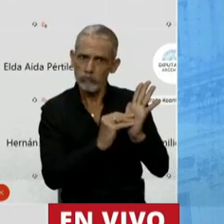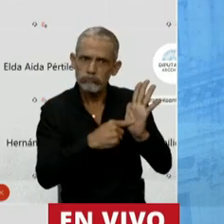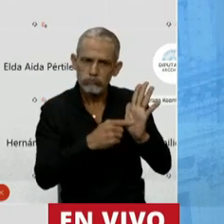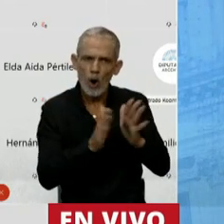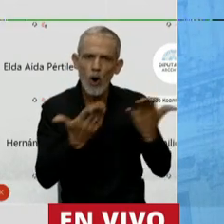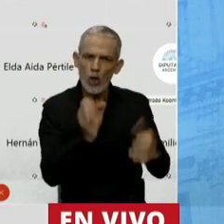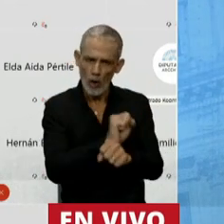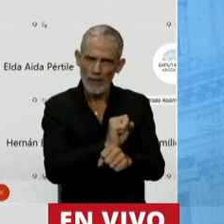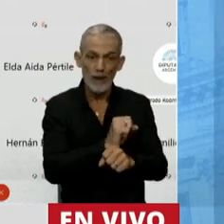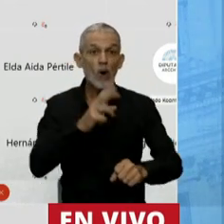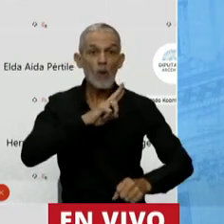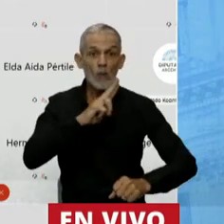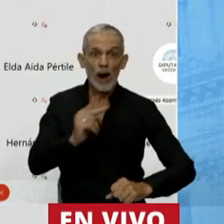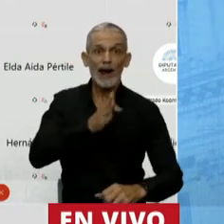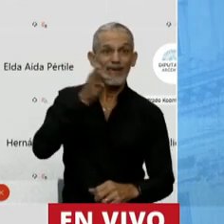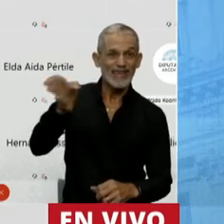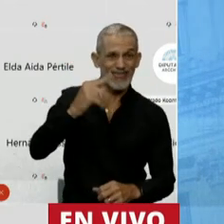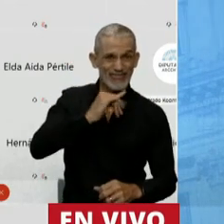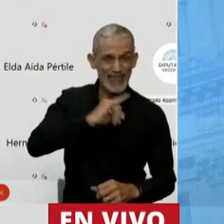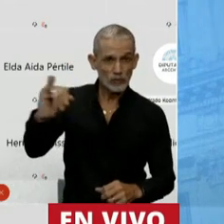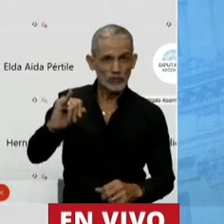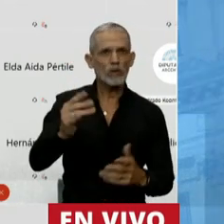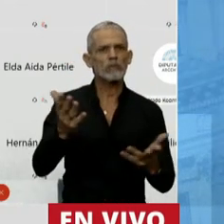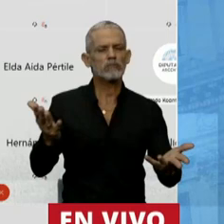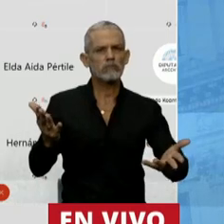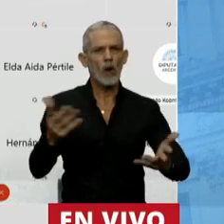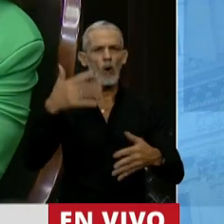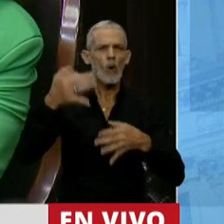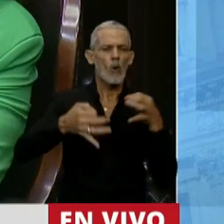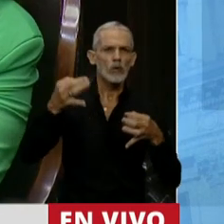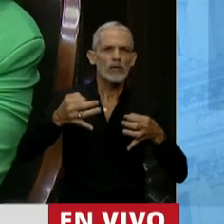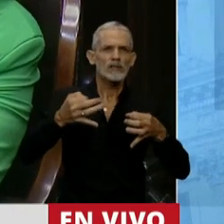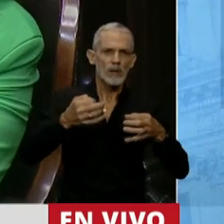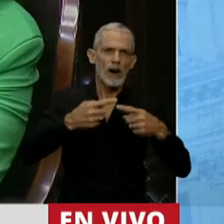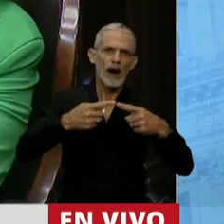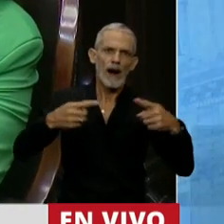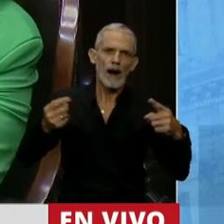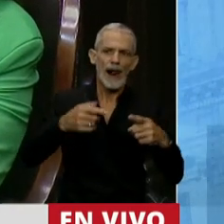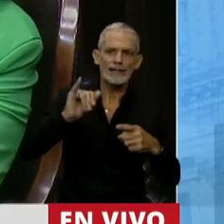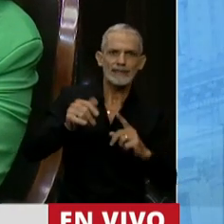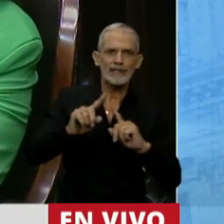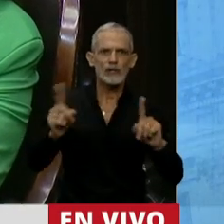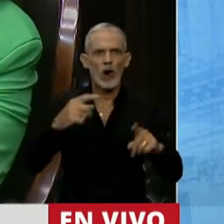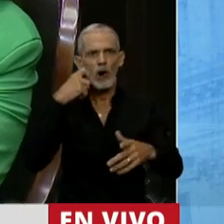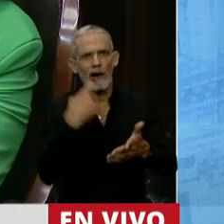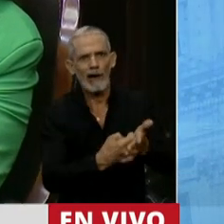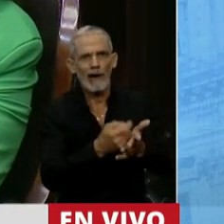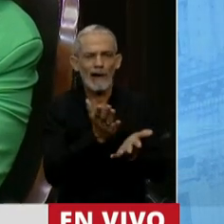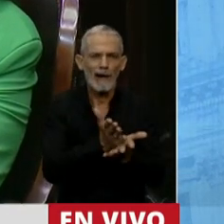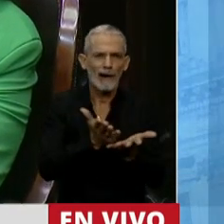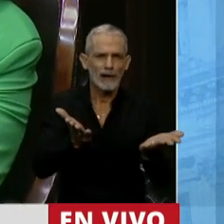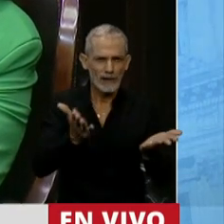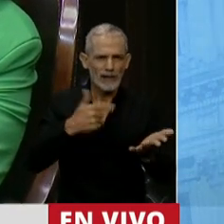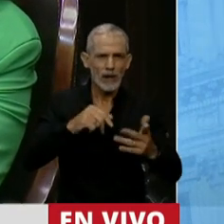La mujer iba, denunciaba, y empezaba a intervenir la justicia y a determinar si había o no ese delito, y cuando quería